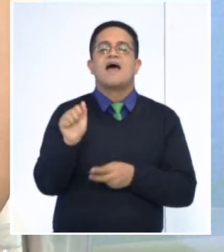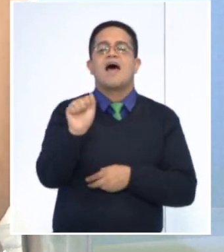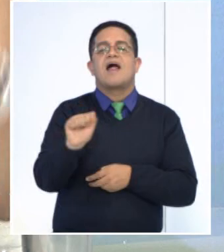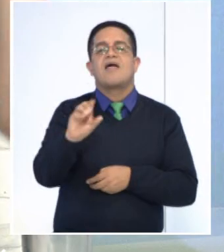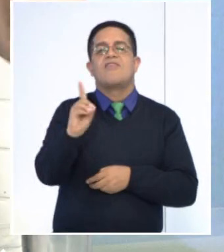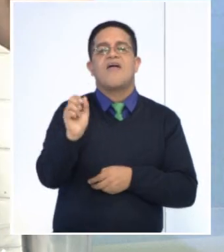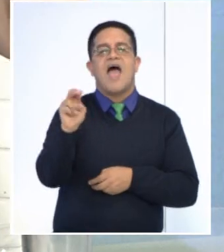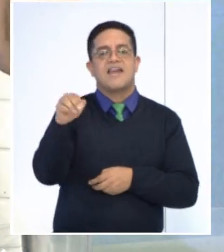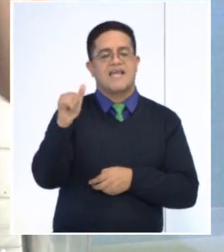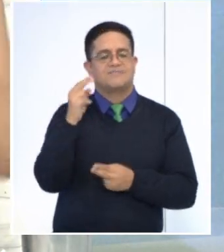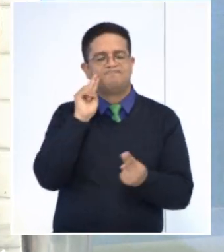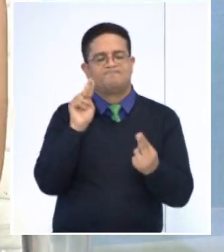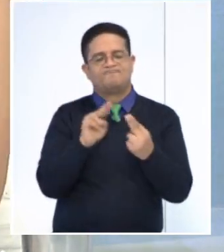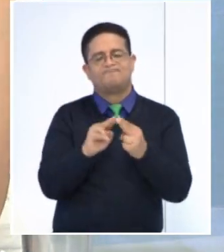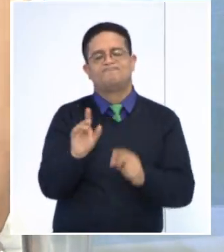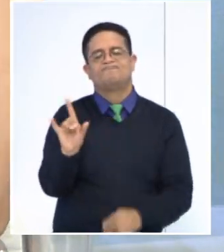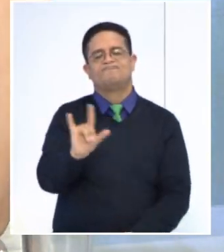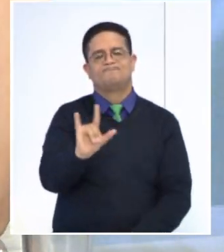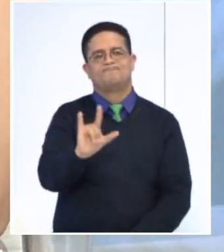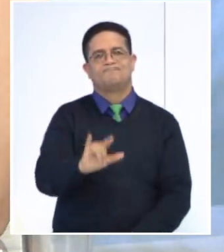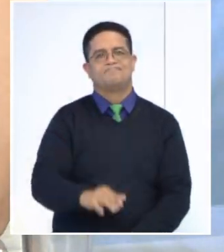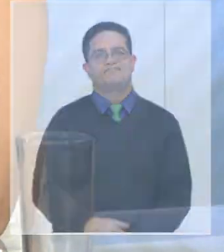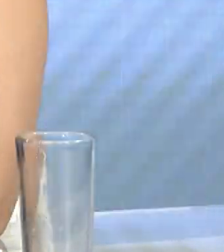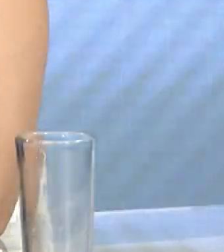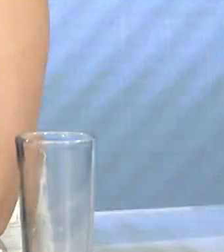arroba Daniela J. Salazar. Hasta una próxima oportunidad.